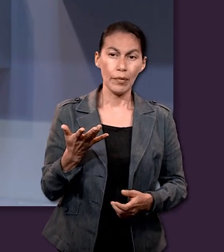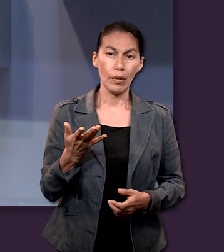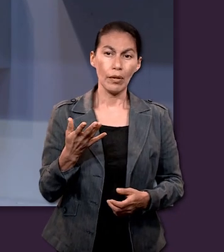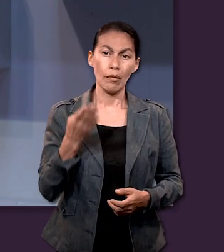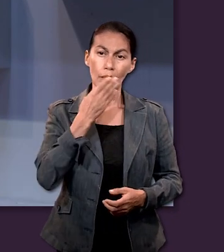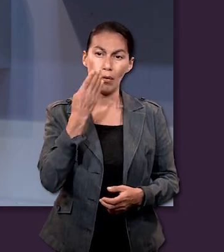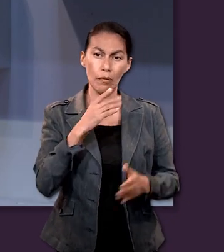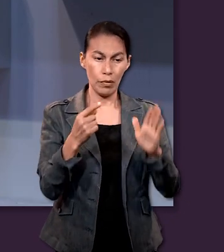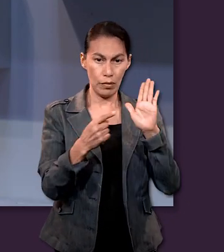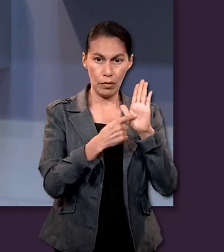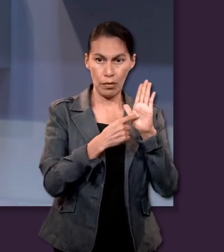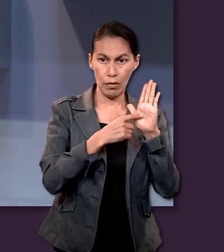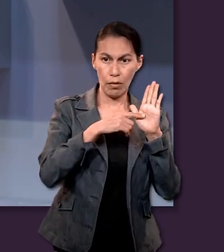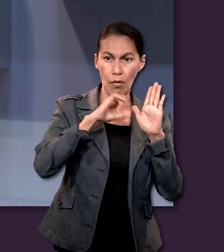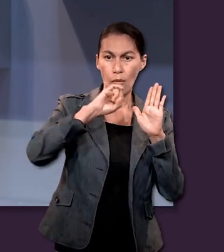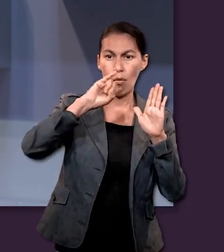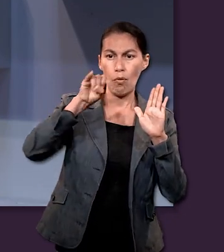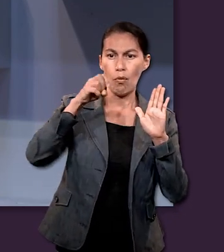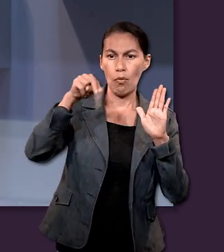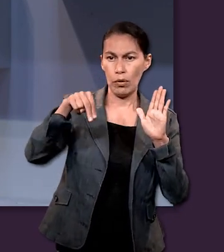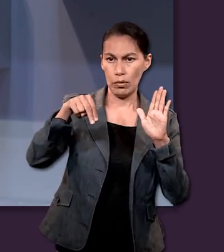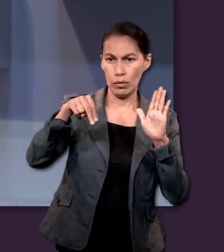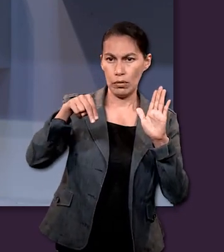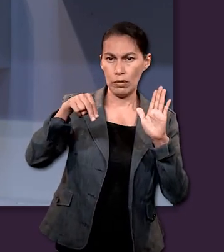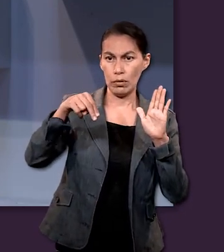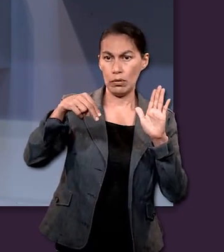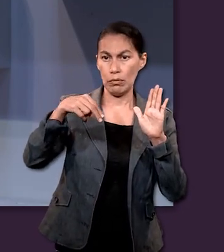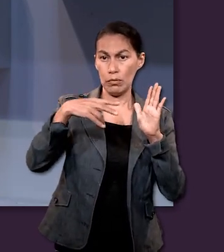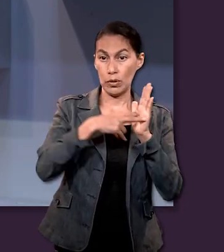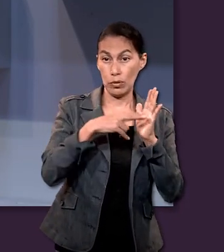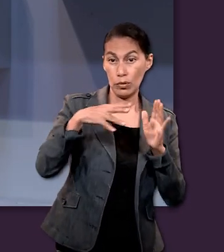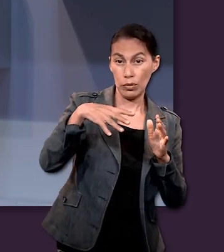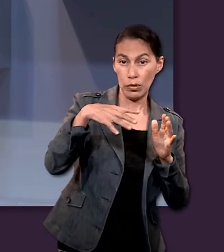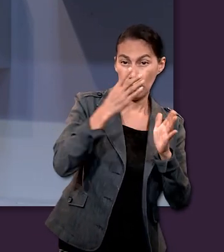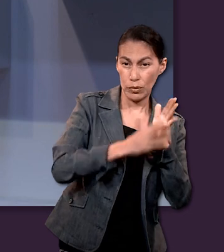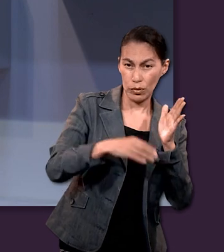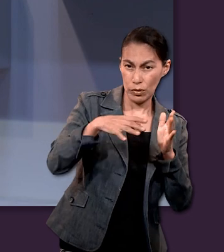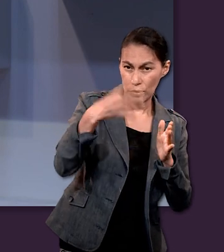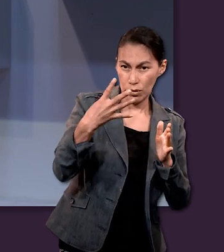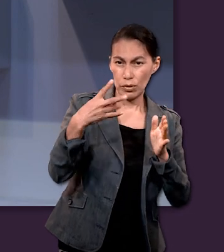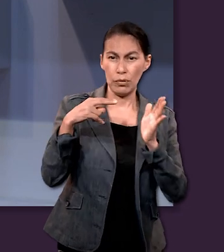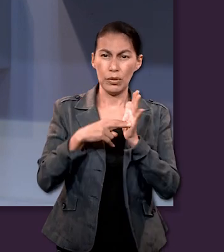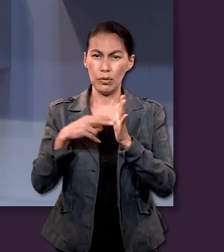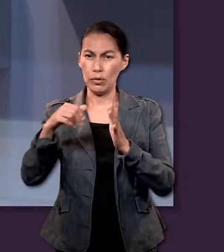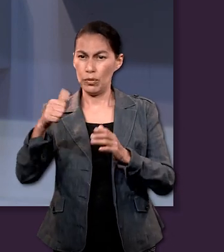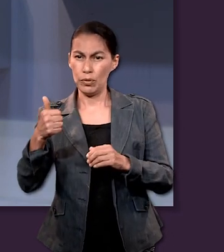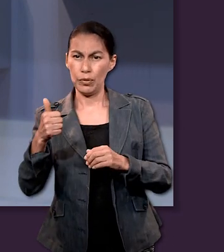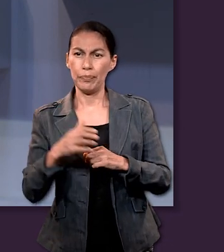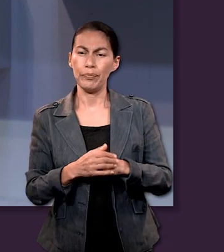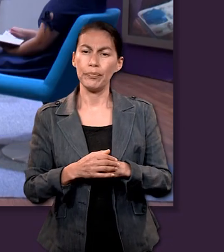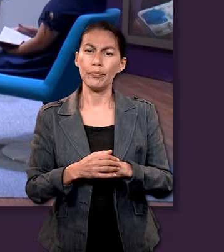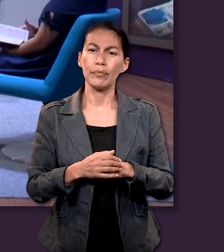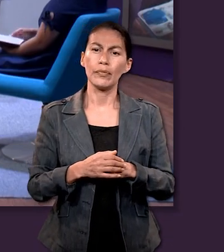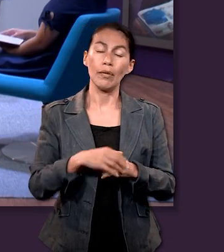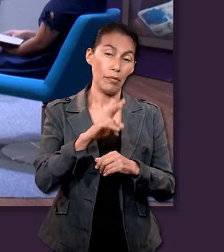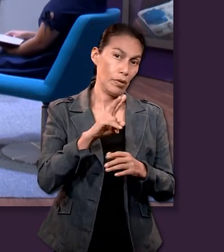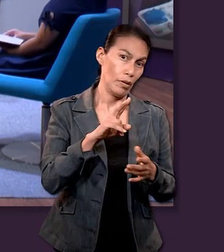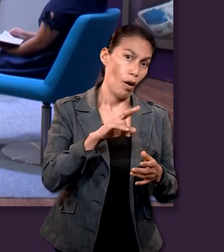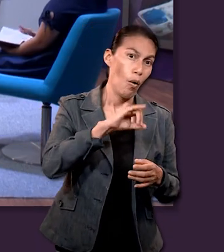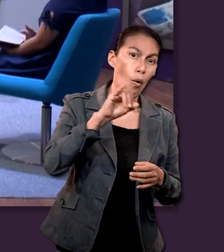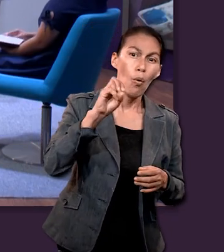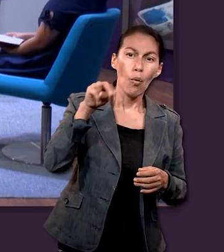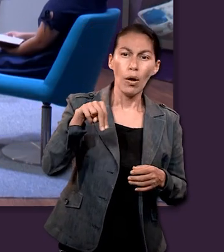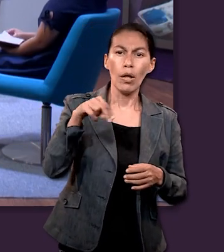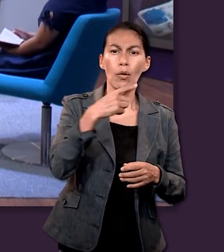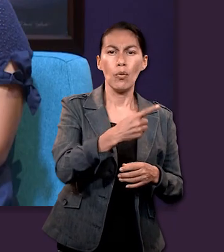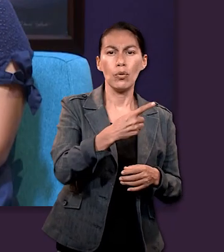Nosotros podemos encontrar en Juan 14, 11. En realidad el